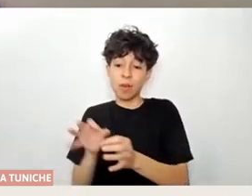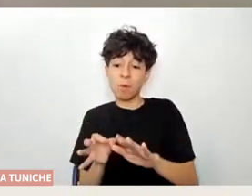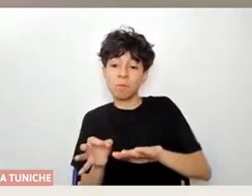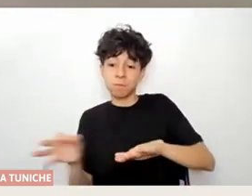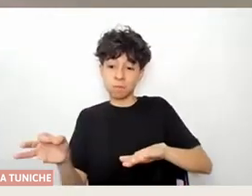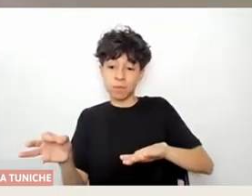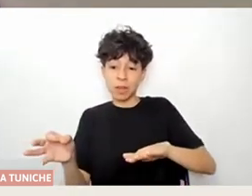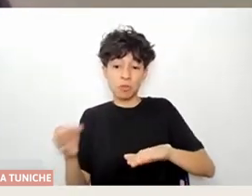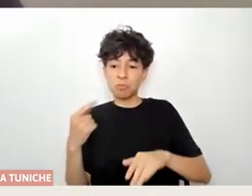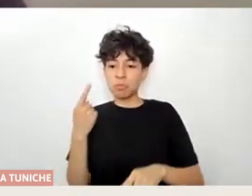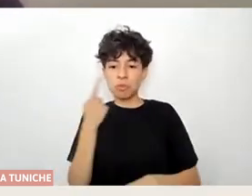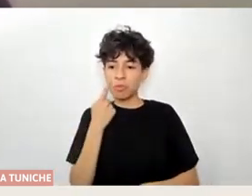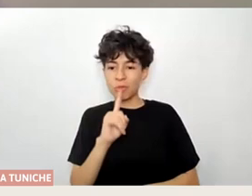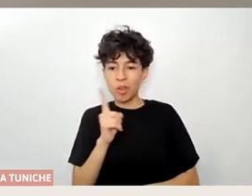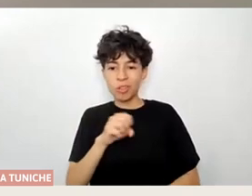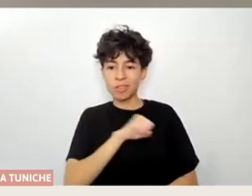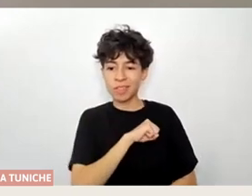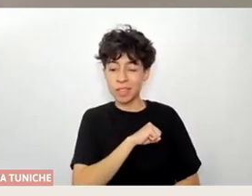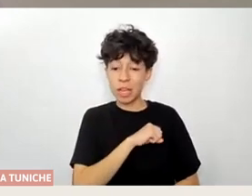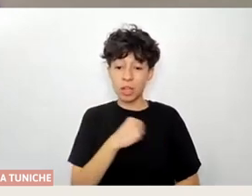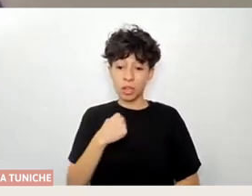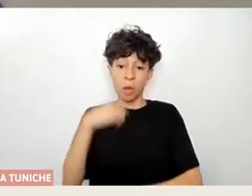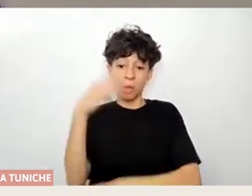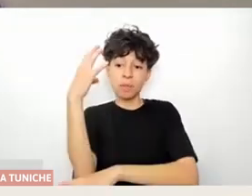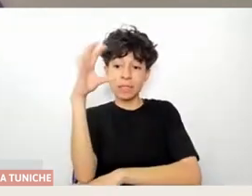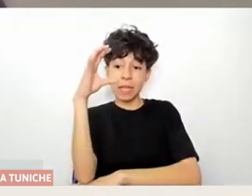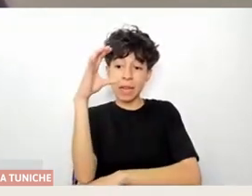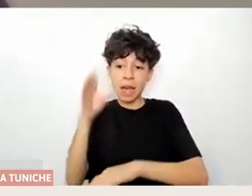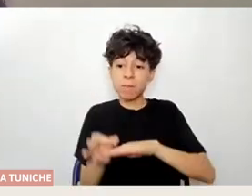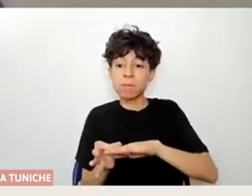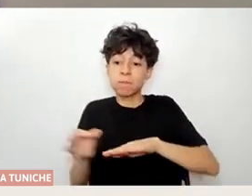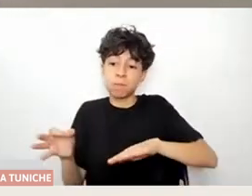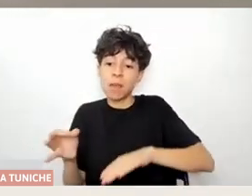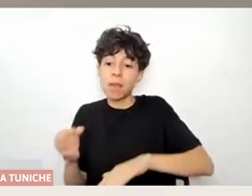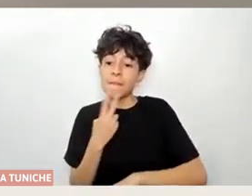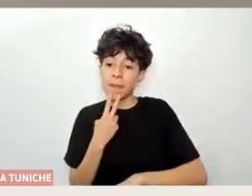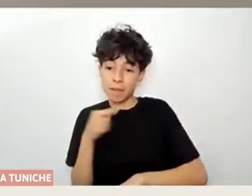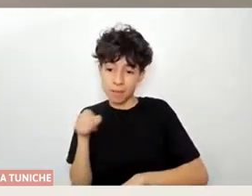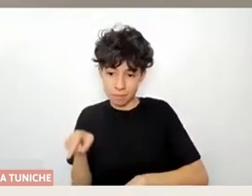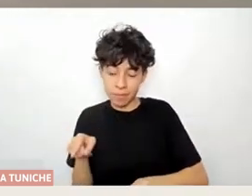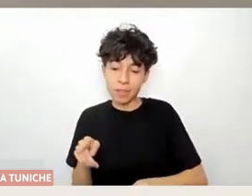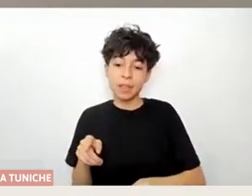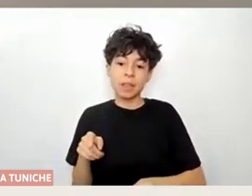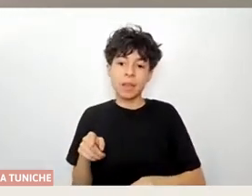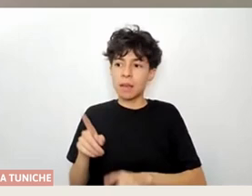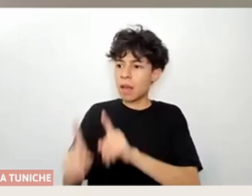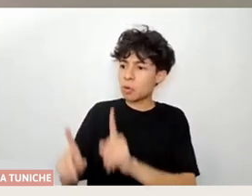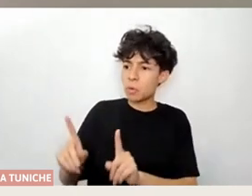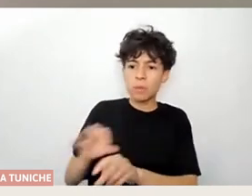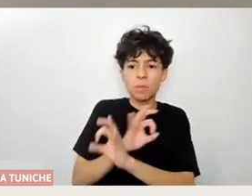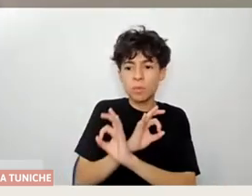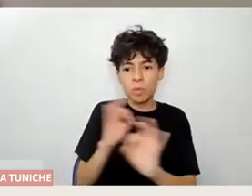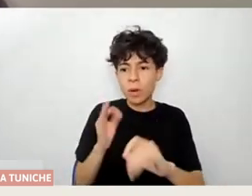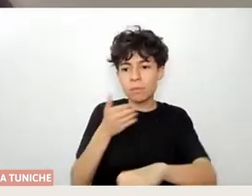por ejemplo, yo vivo en un pueblo acá, cerca de La Serena, y hay muchas personas que nunca han ido a